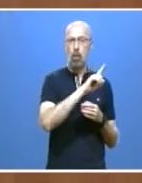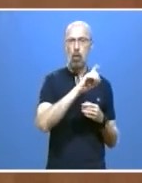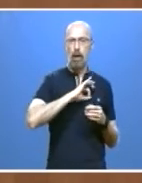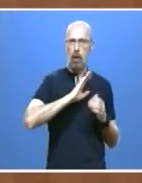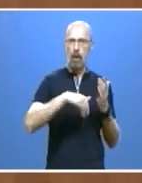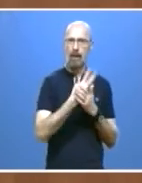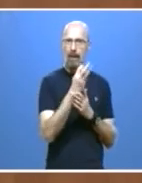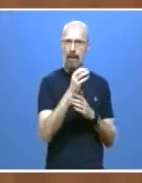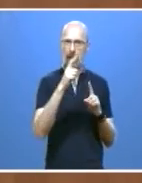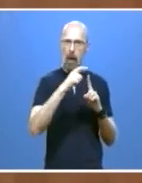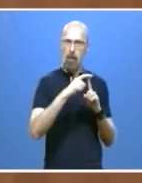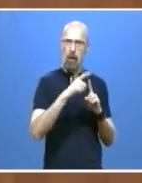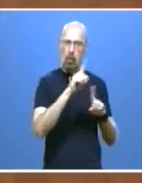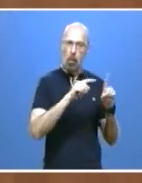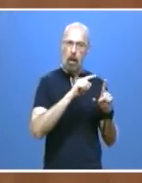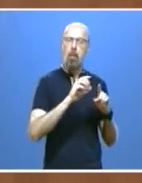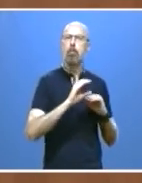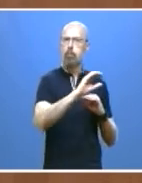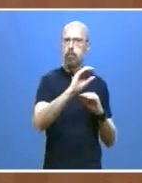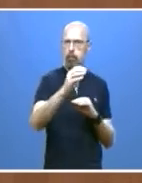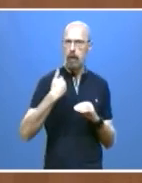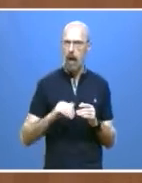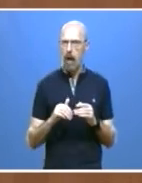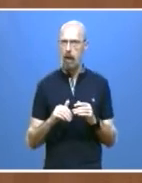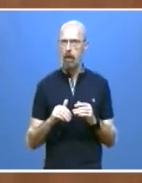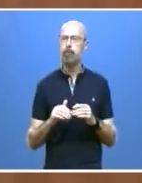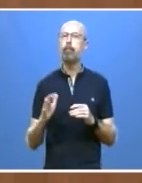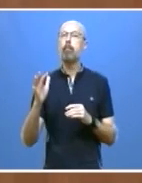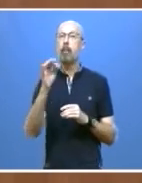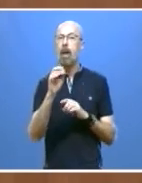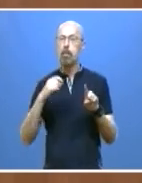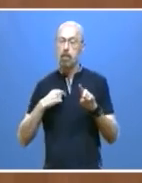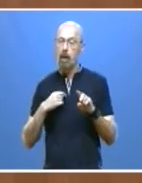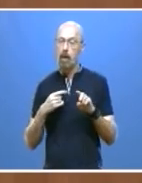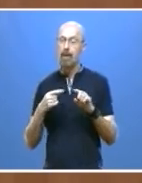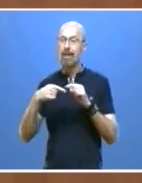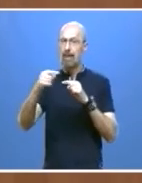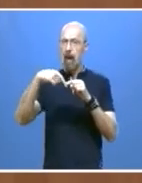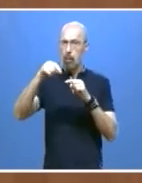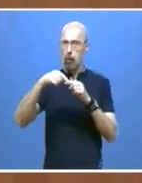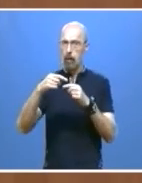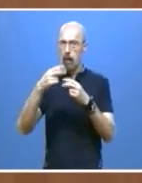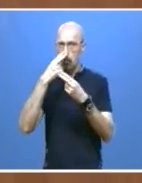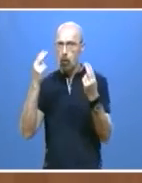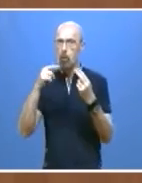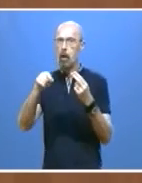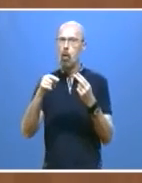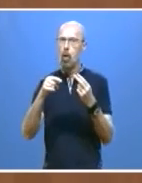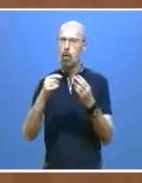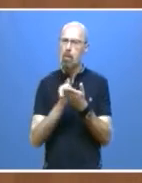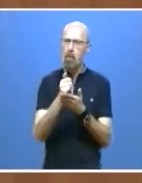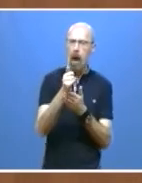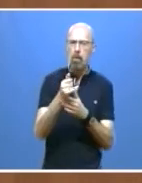retomar la tramitación del mapa de ordenación de transporte que aprobaremos próximamente. De aprobar también